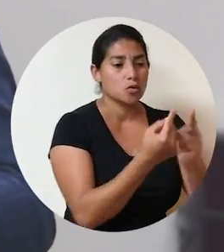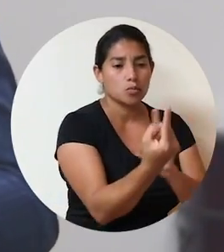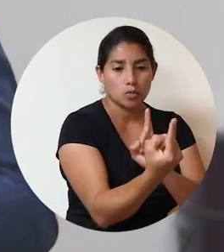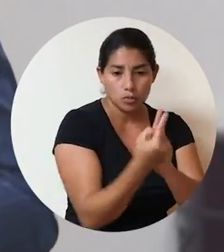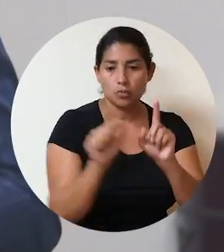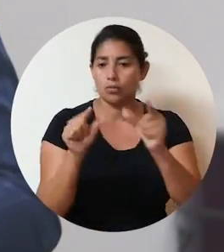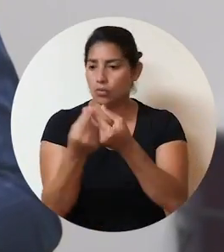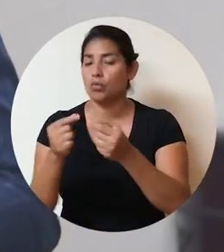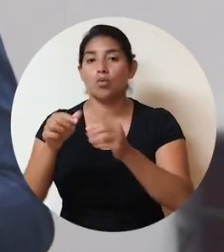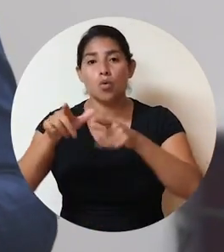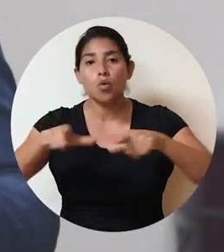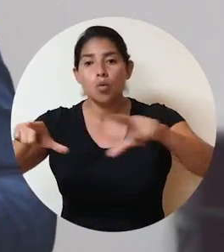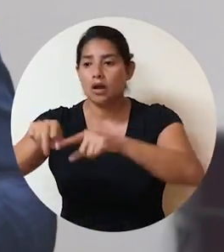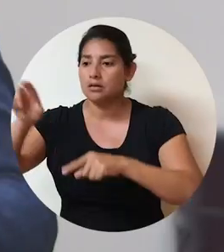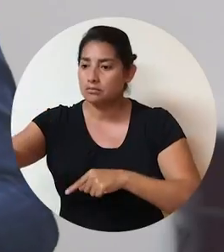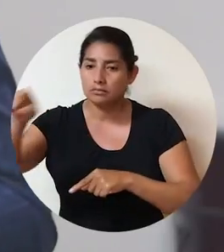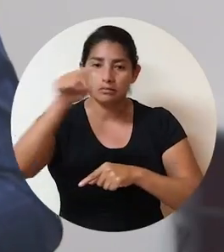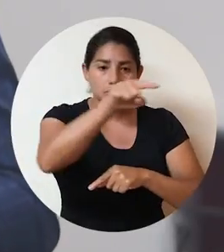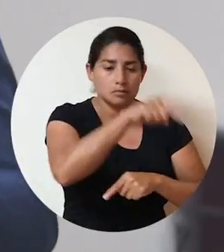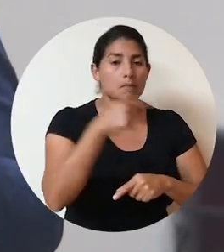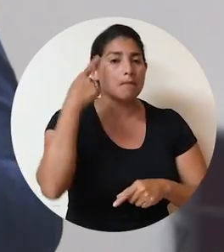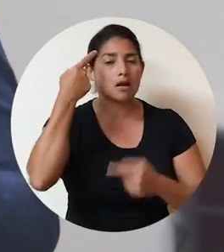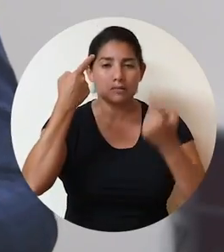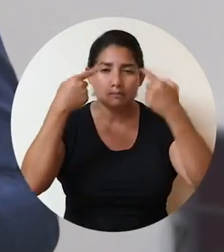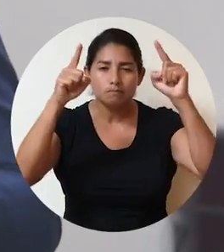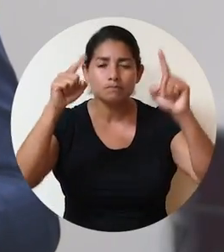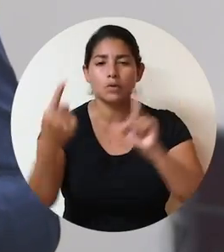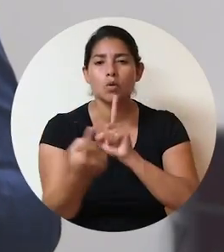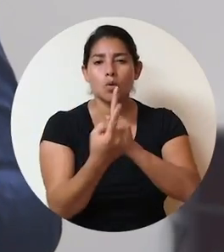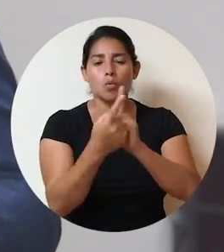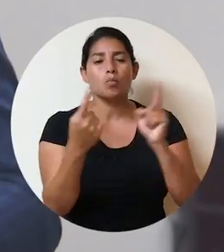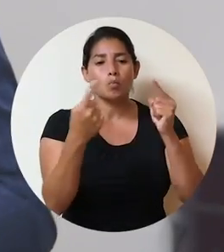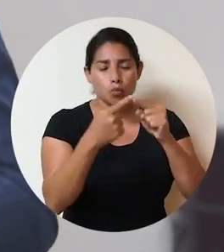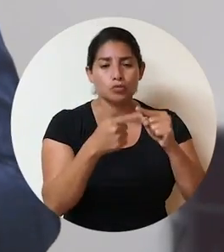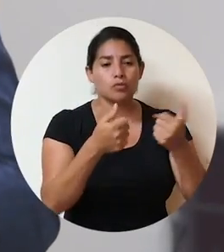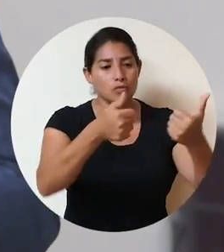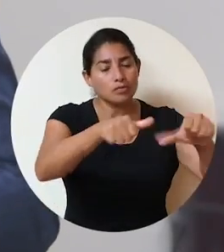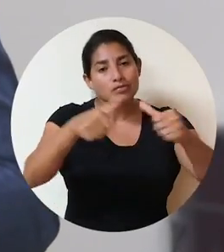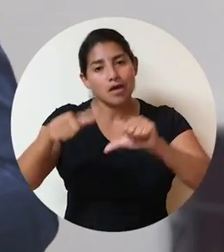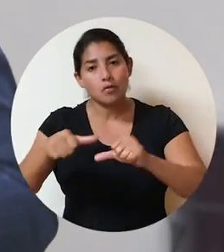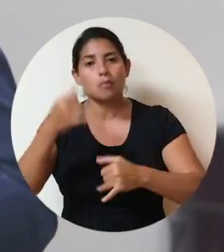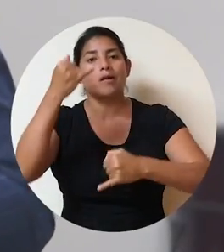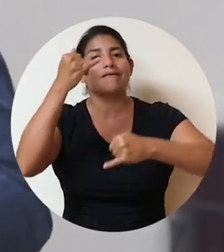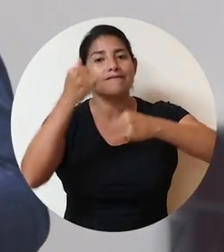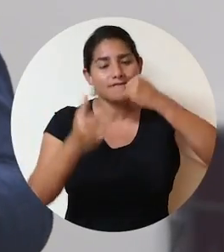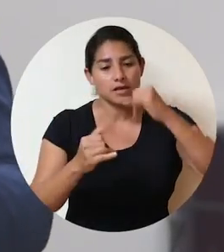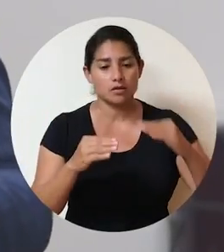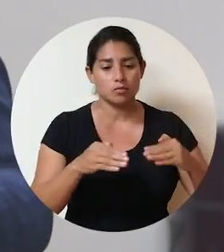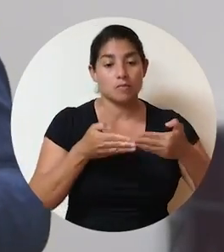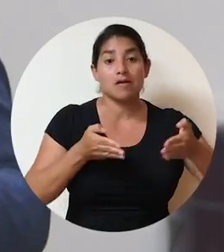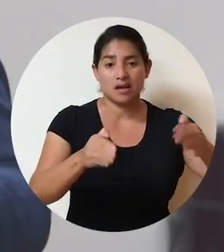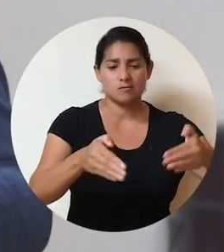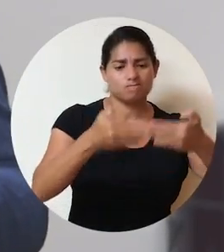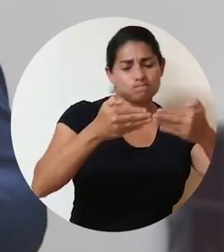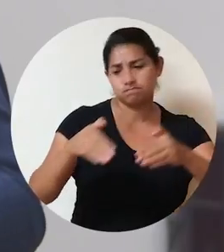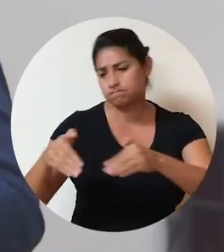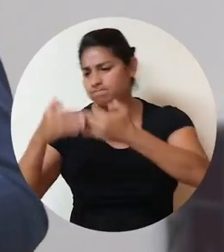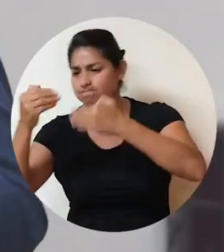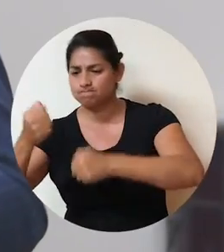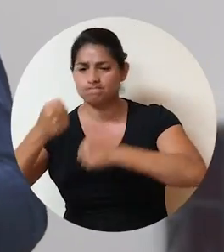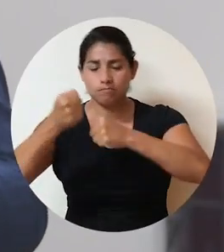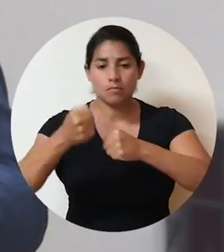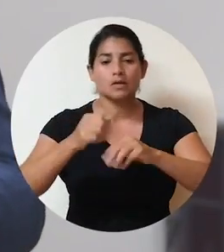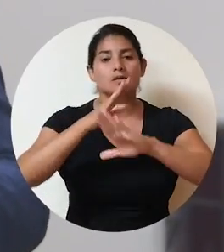con dirigentes en distintas zonas con el fin de encontrar puntos comunes que dieran fin a los